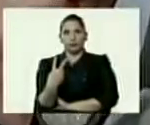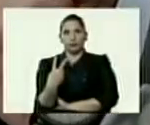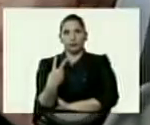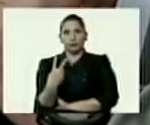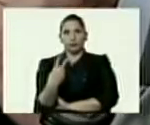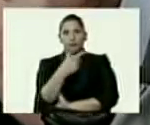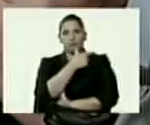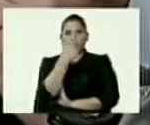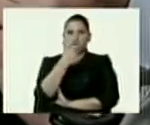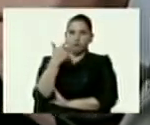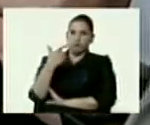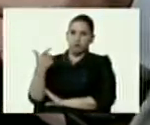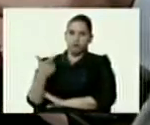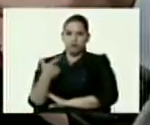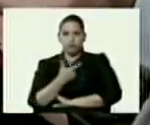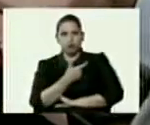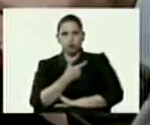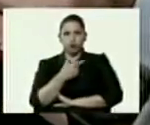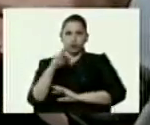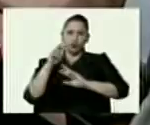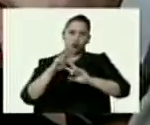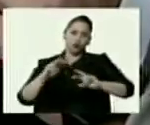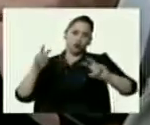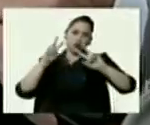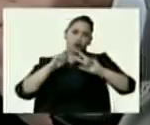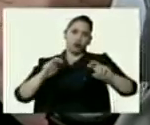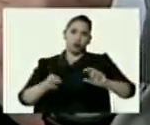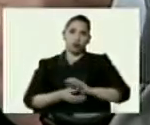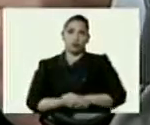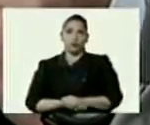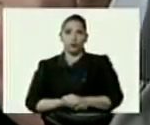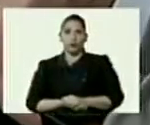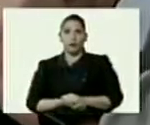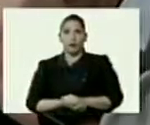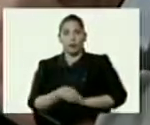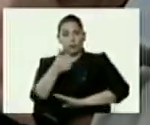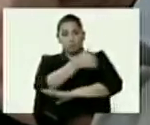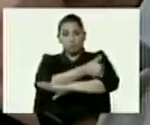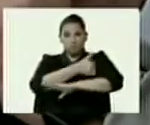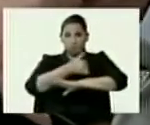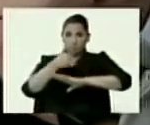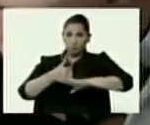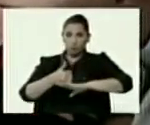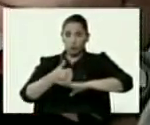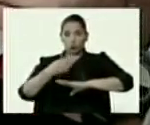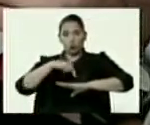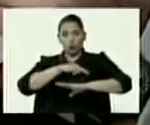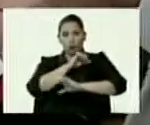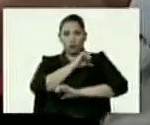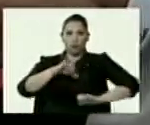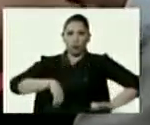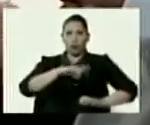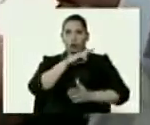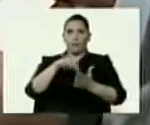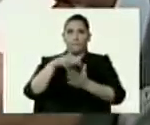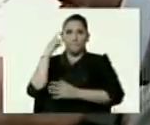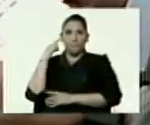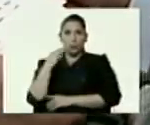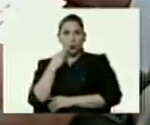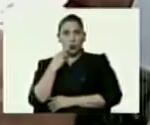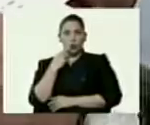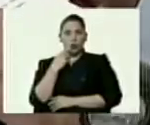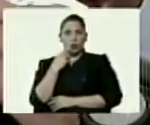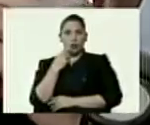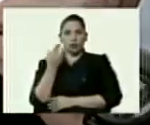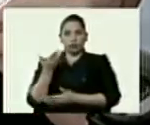búsquedas intentos de que funcionarios y efectivos de nuestra Fuerza Armada Nacional Bolivariana colaboren